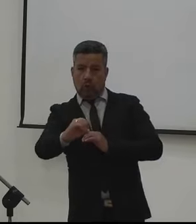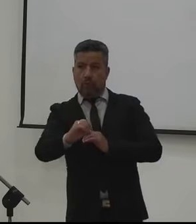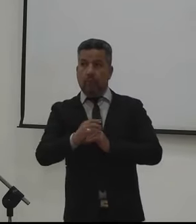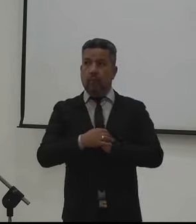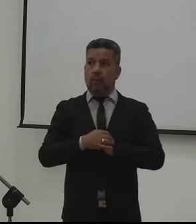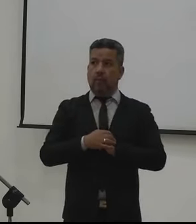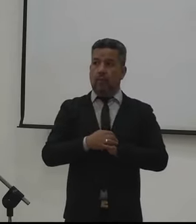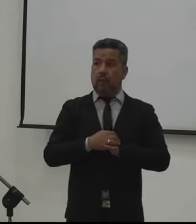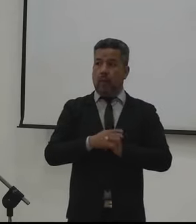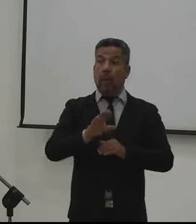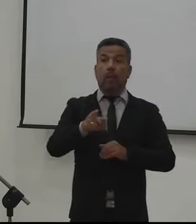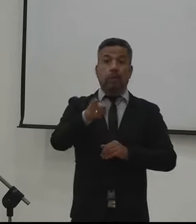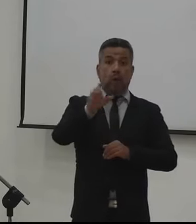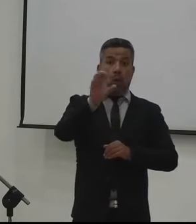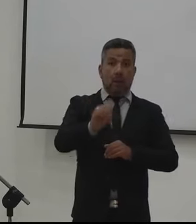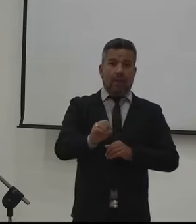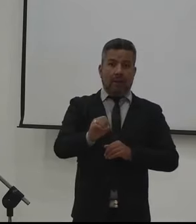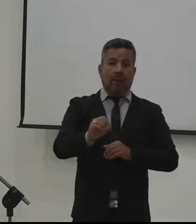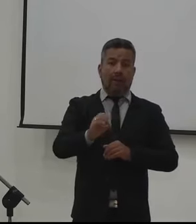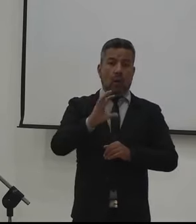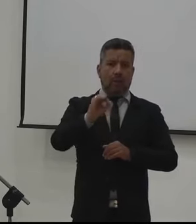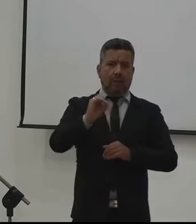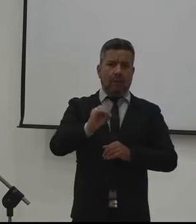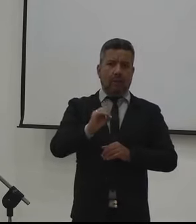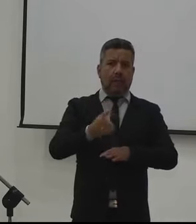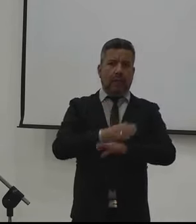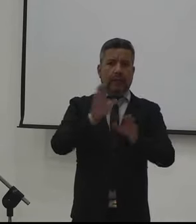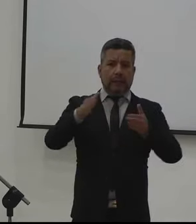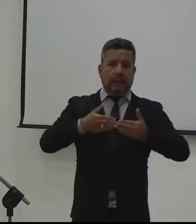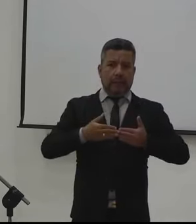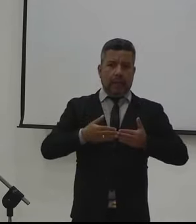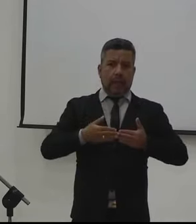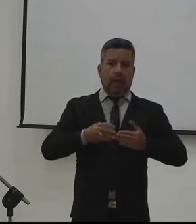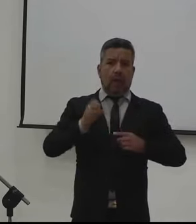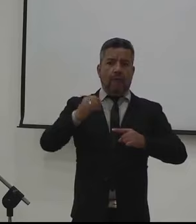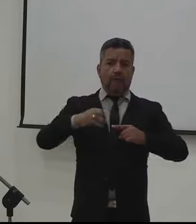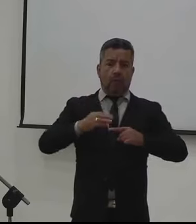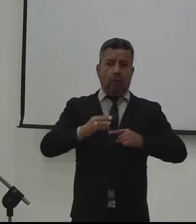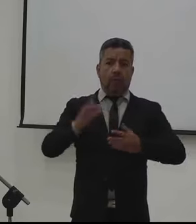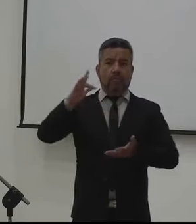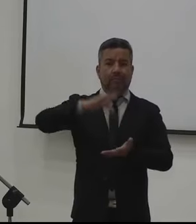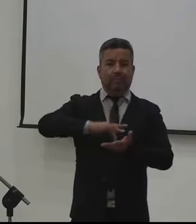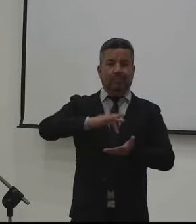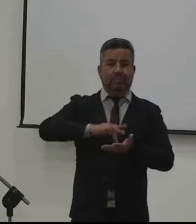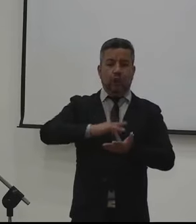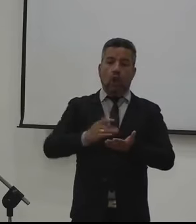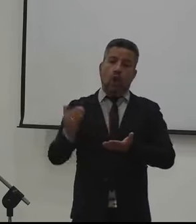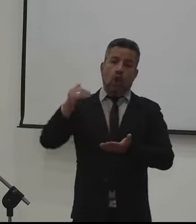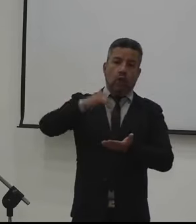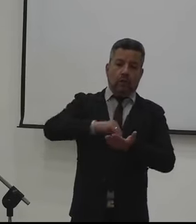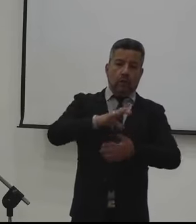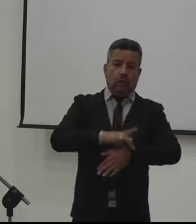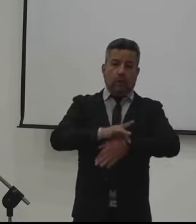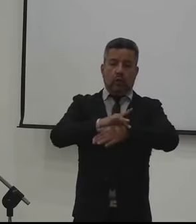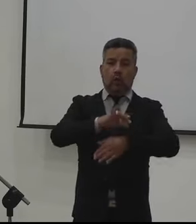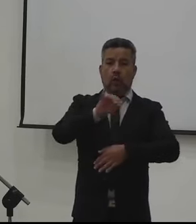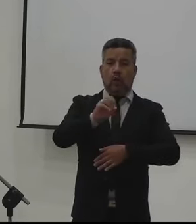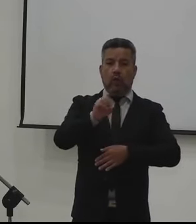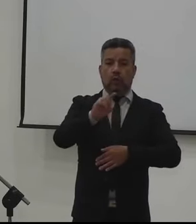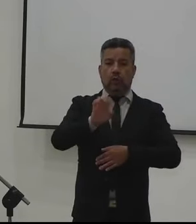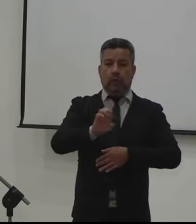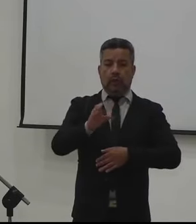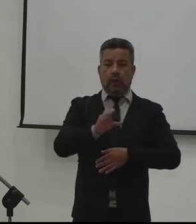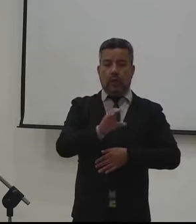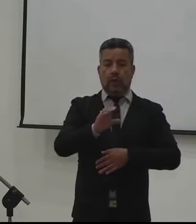avisan José Obdulio el doctor José Obdulio muy bien tenemos entonces antes de cerrar este foro la participación de nuevo del